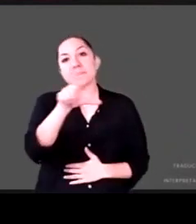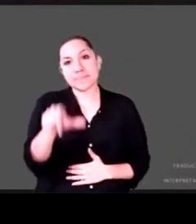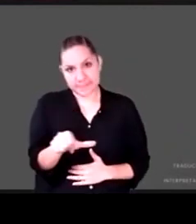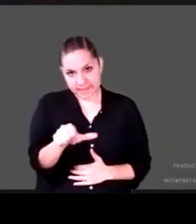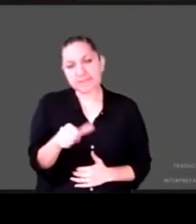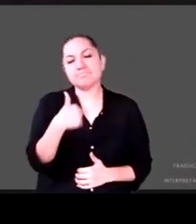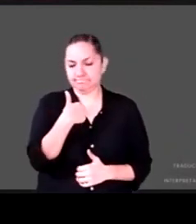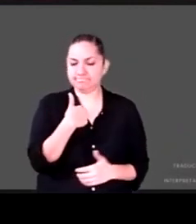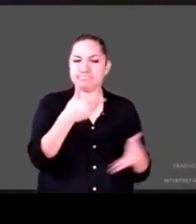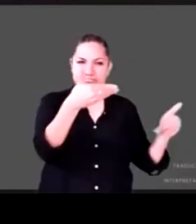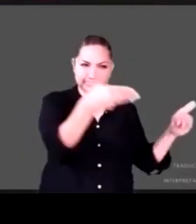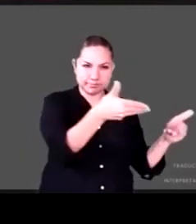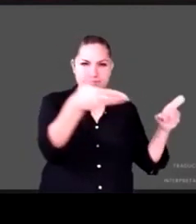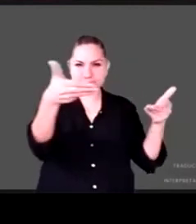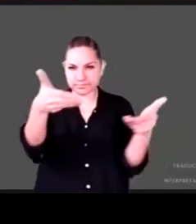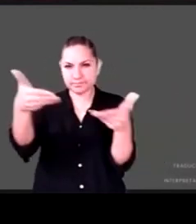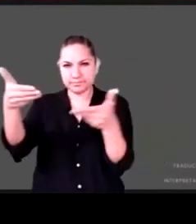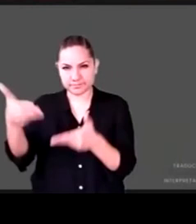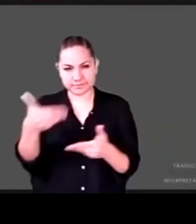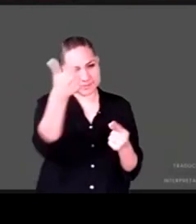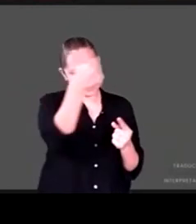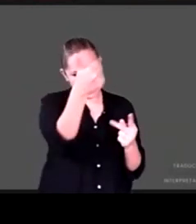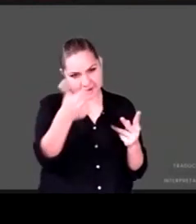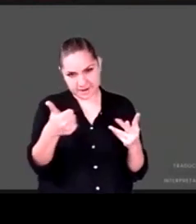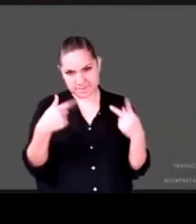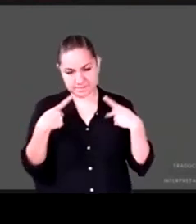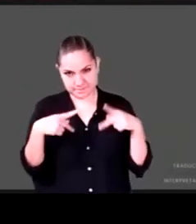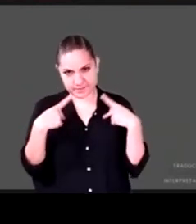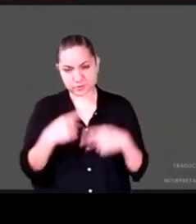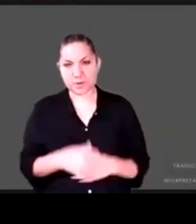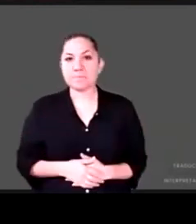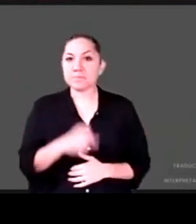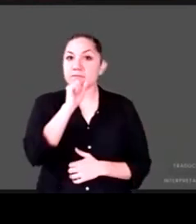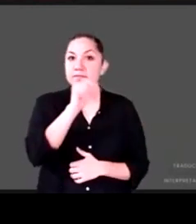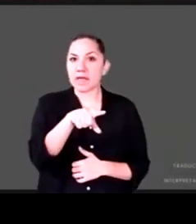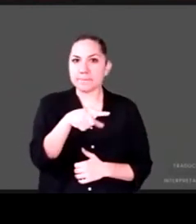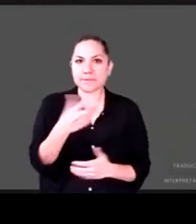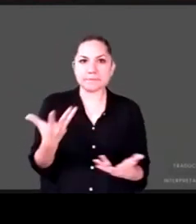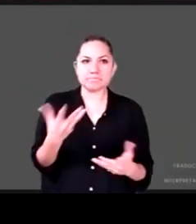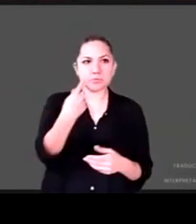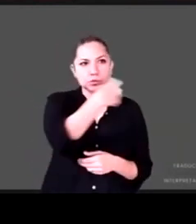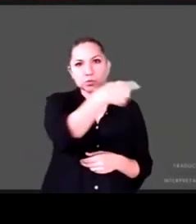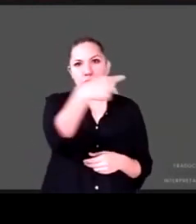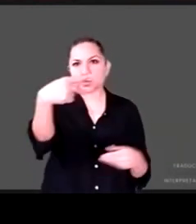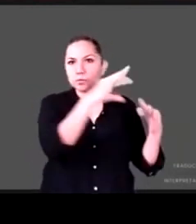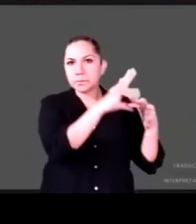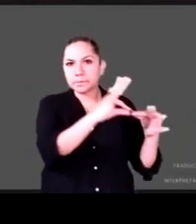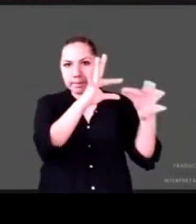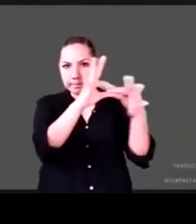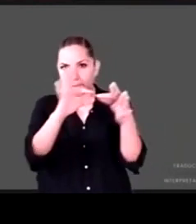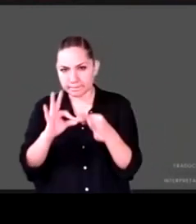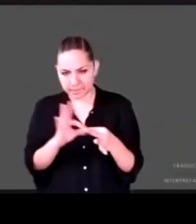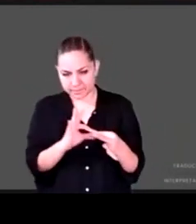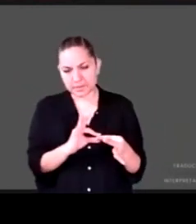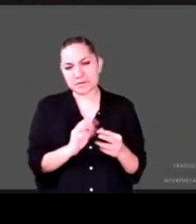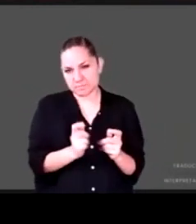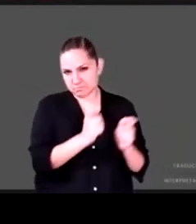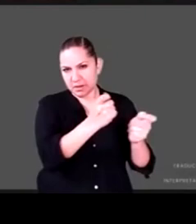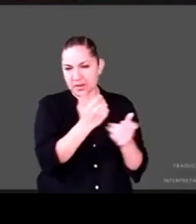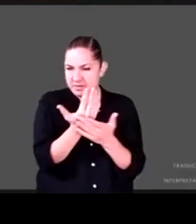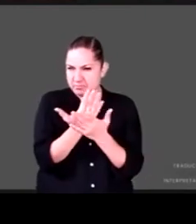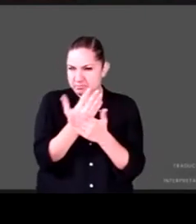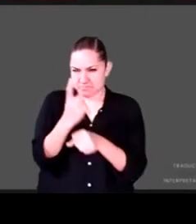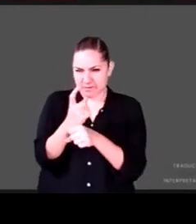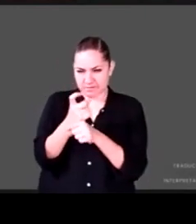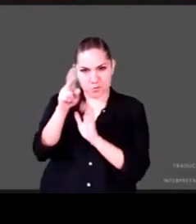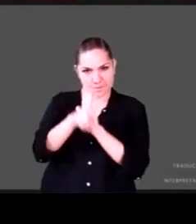a cada una de las personas intervinientes y también, pues, escucharemos sus participaciones. Si me permiten, entonces